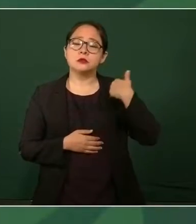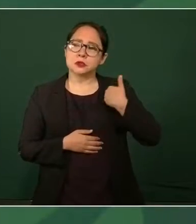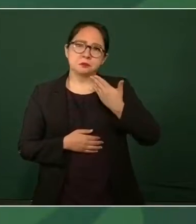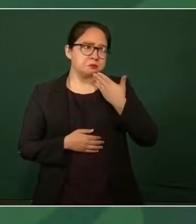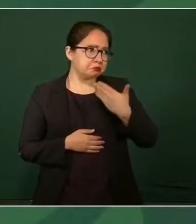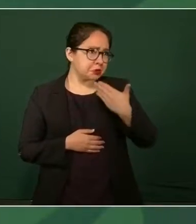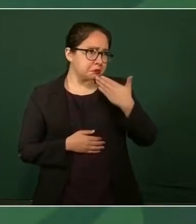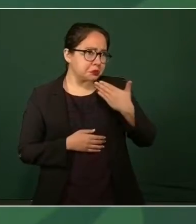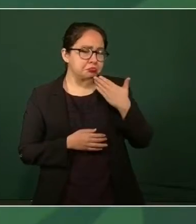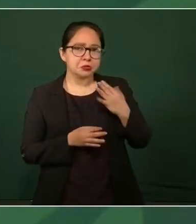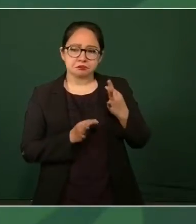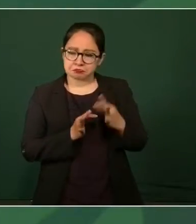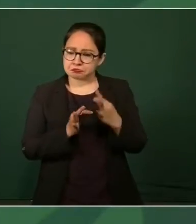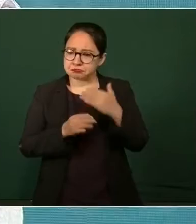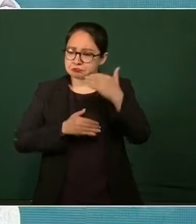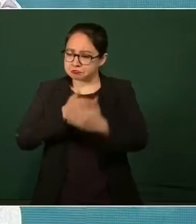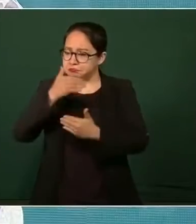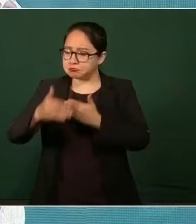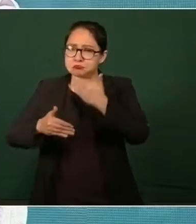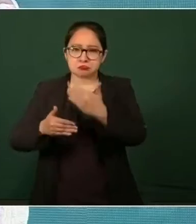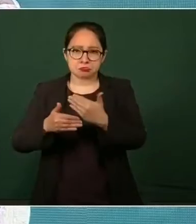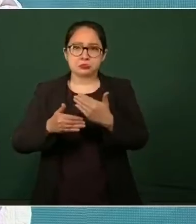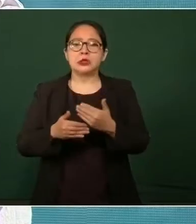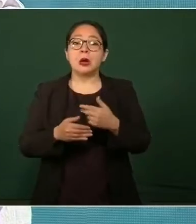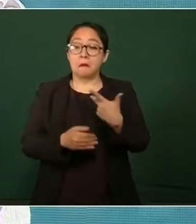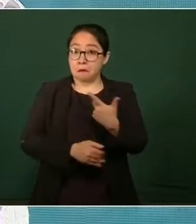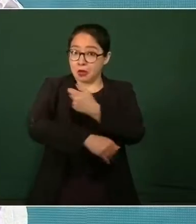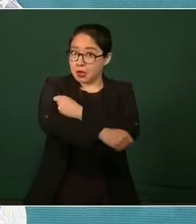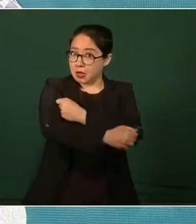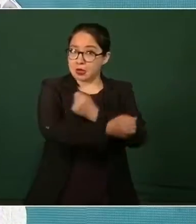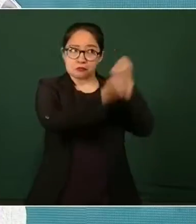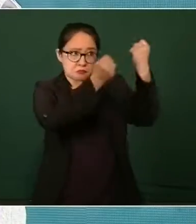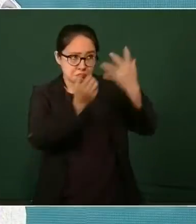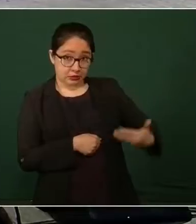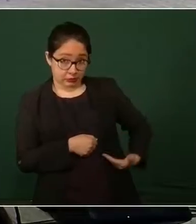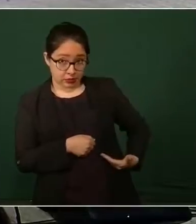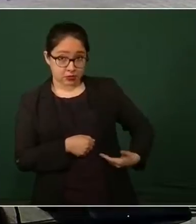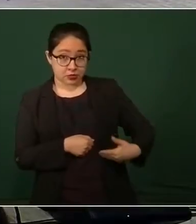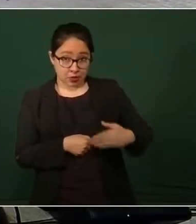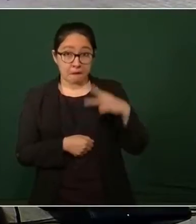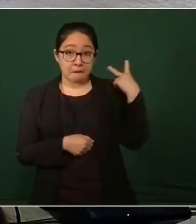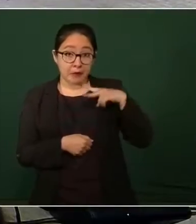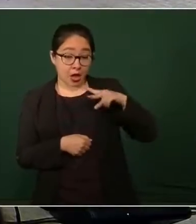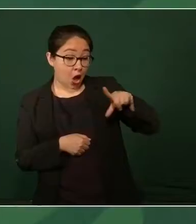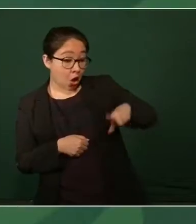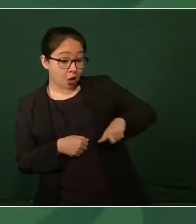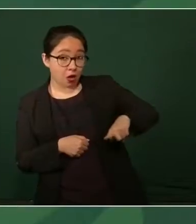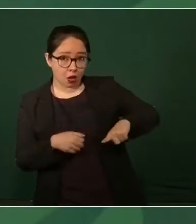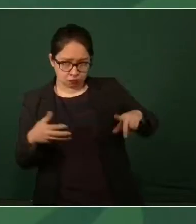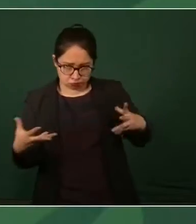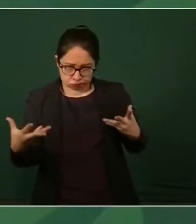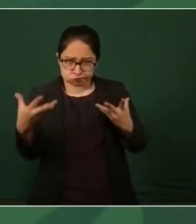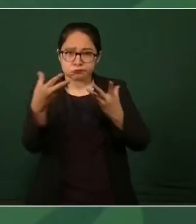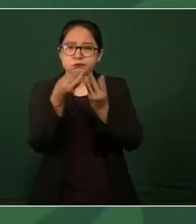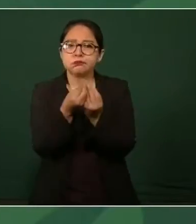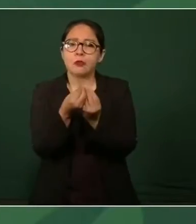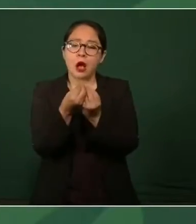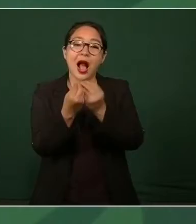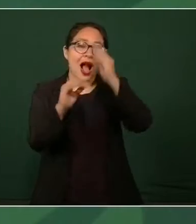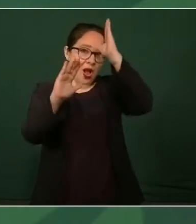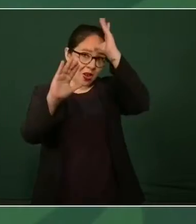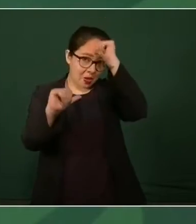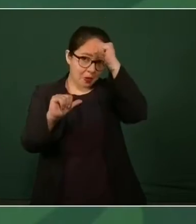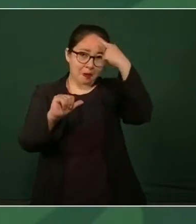En la conferencia de prensa matutina de este viernes, que se realizó en Coaxacualcos, Veracruz, y acompañado del gobernador de esta